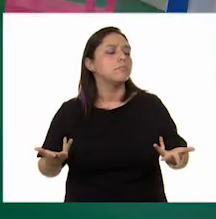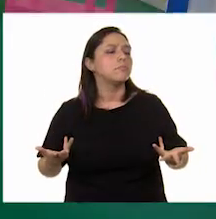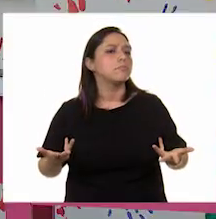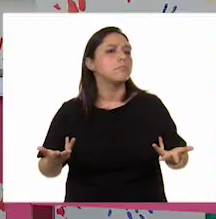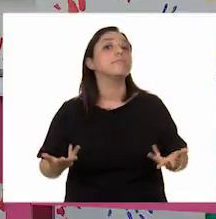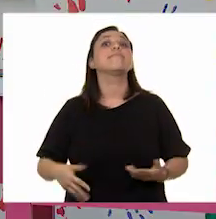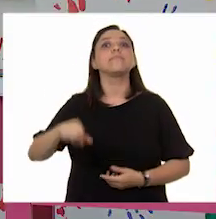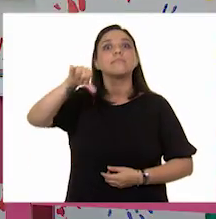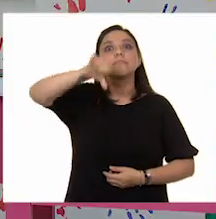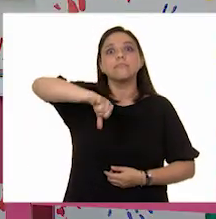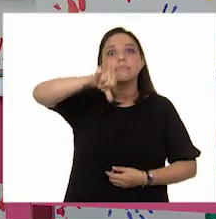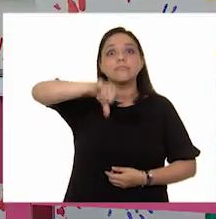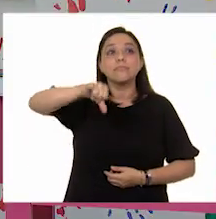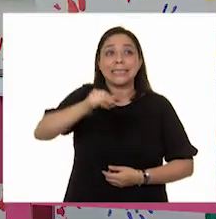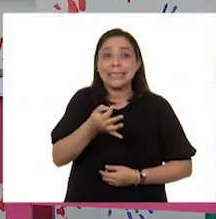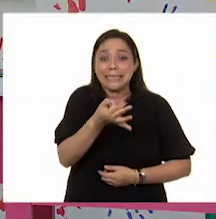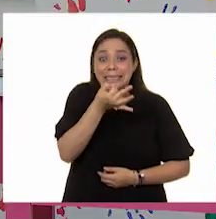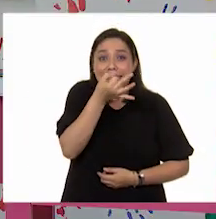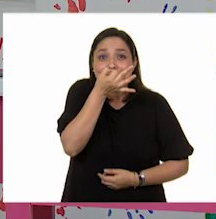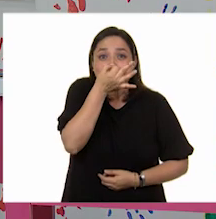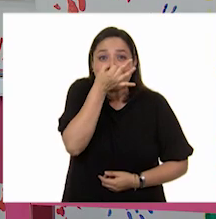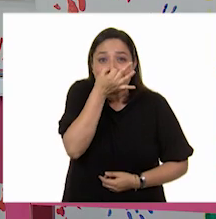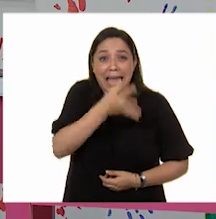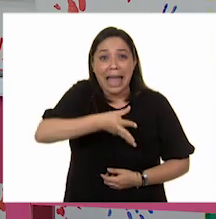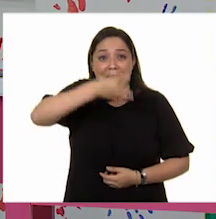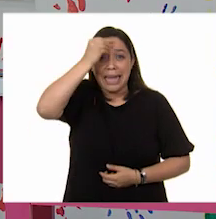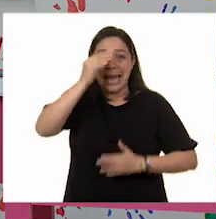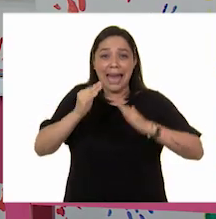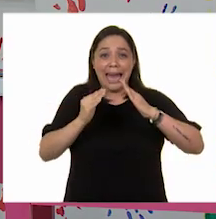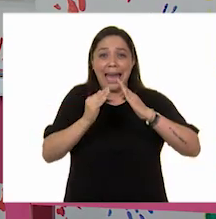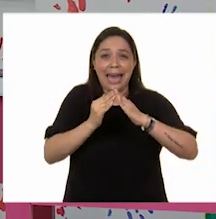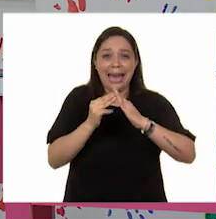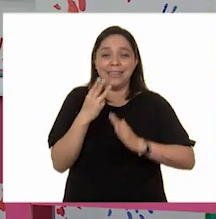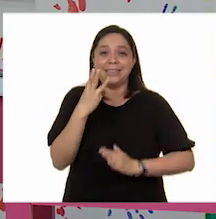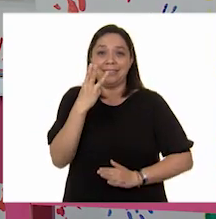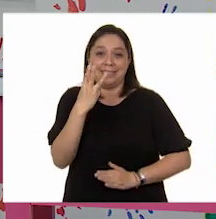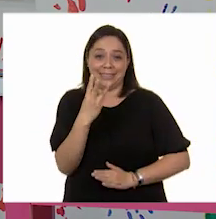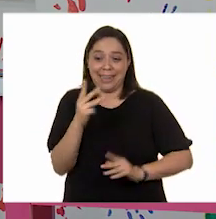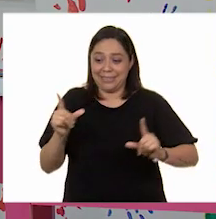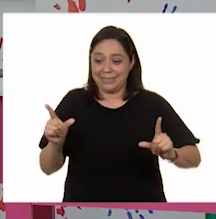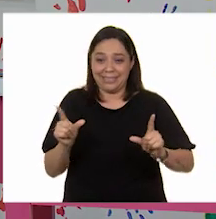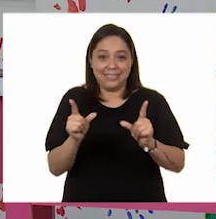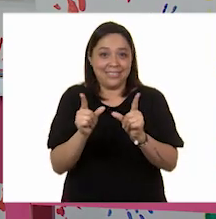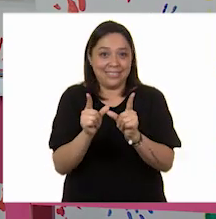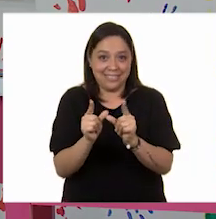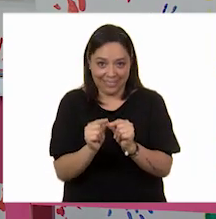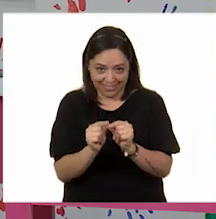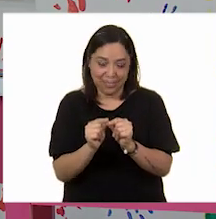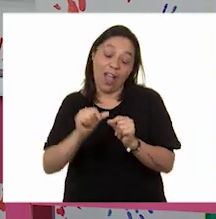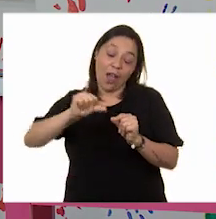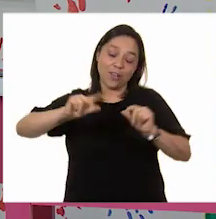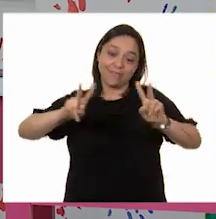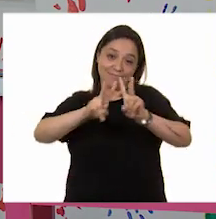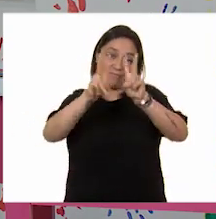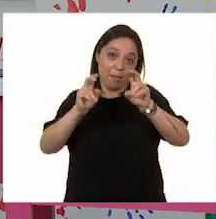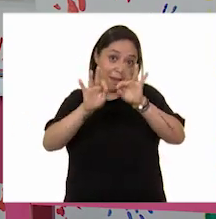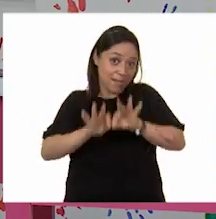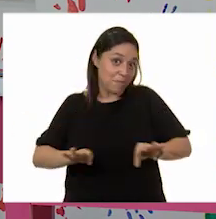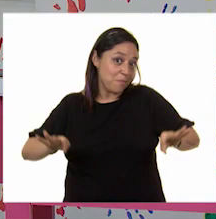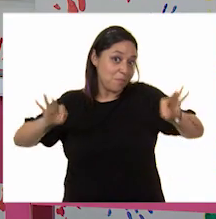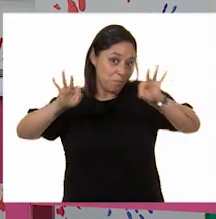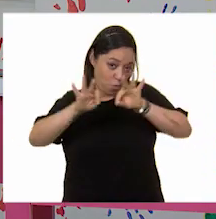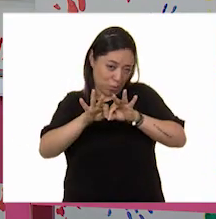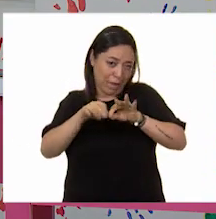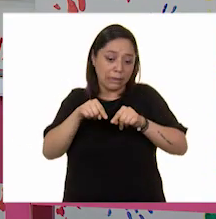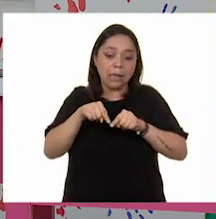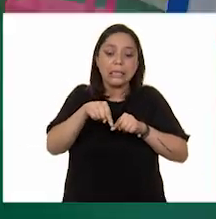por finalizar Aprende en Casa 3, lo que nos lleva a comentar algunos temas importantes de las últimas semanas.